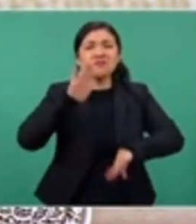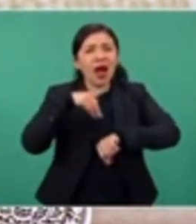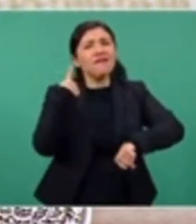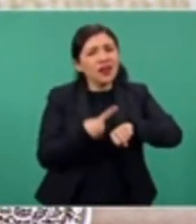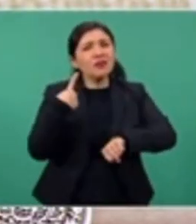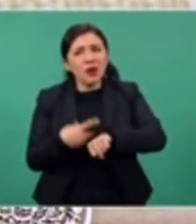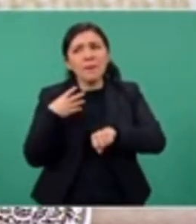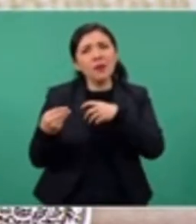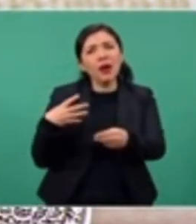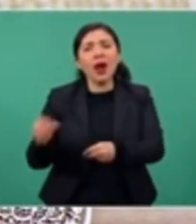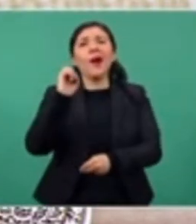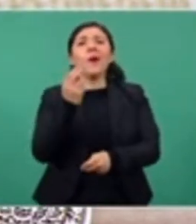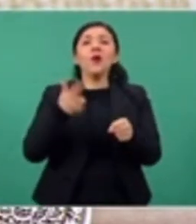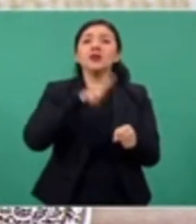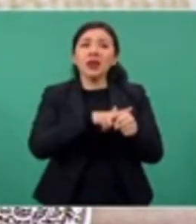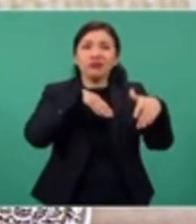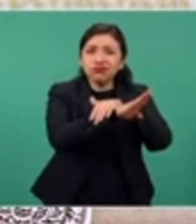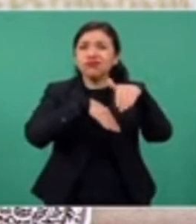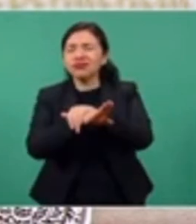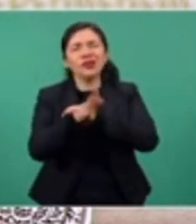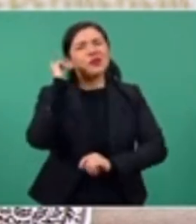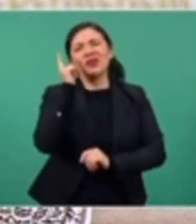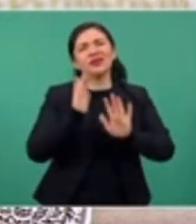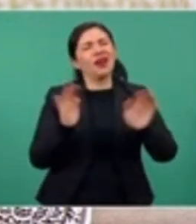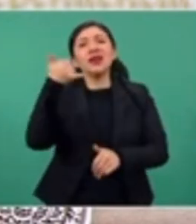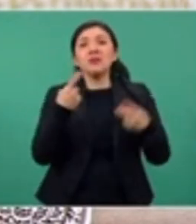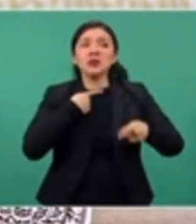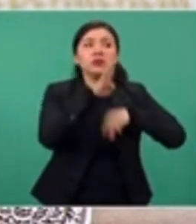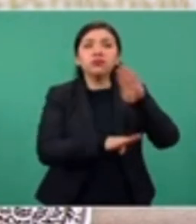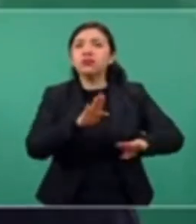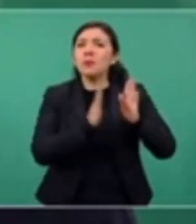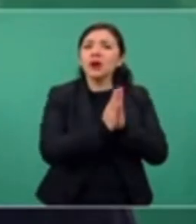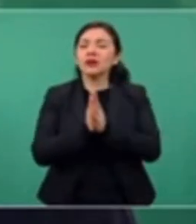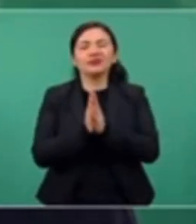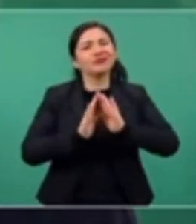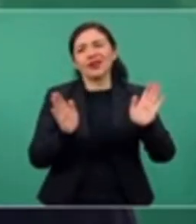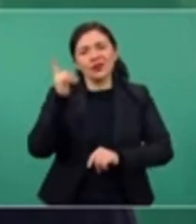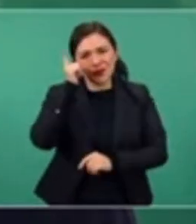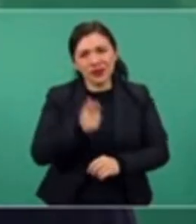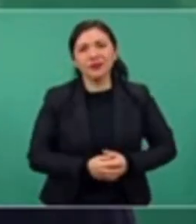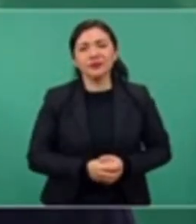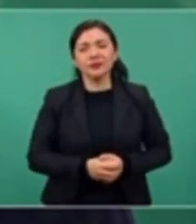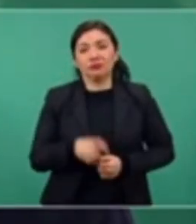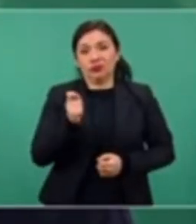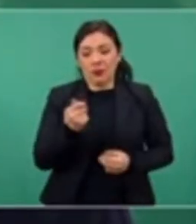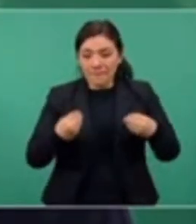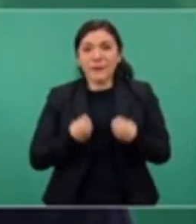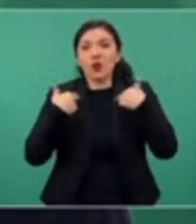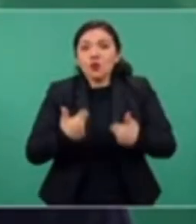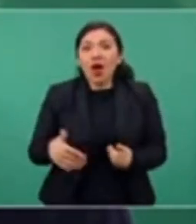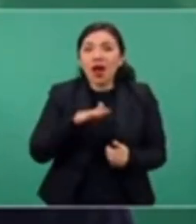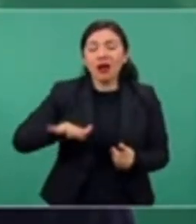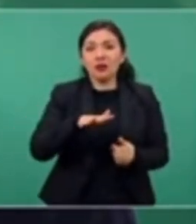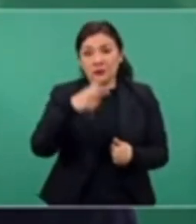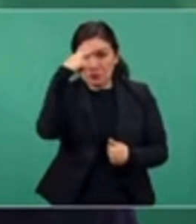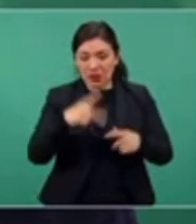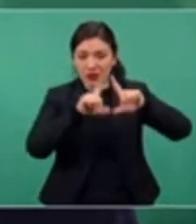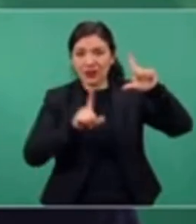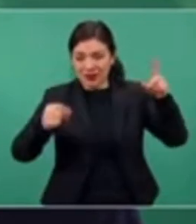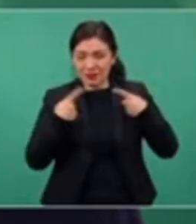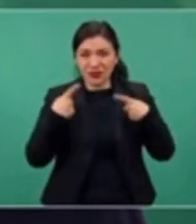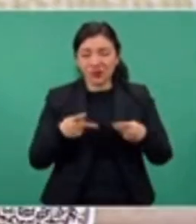hospitalizando y que no sigan perdiendo la vida falleciendo seres humanos mexicanos